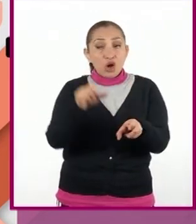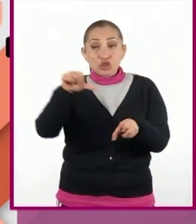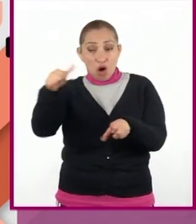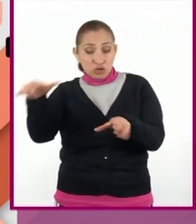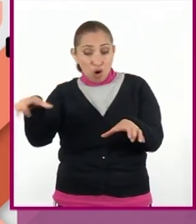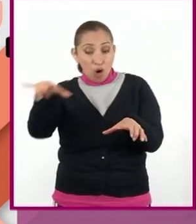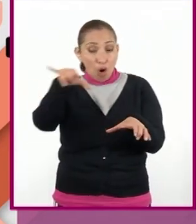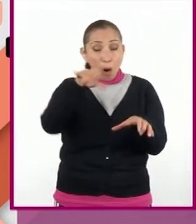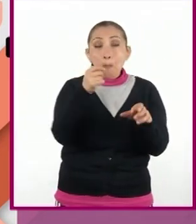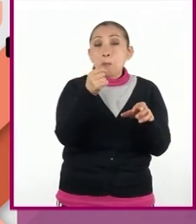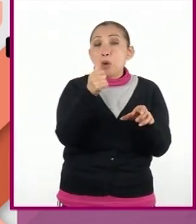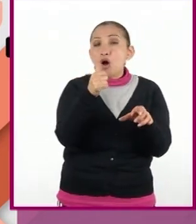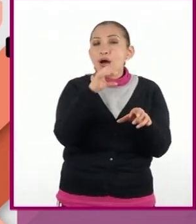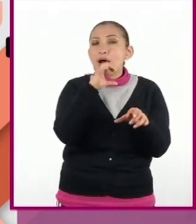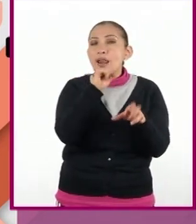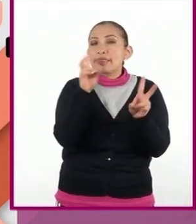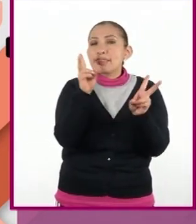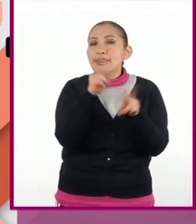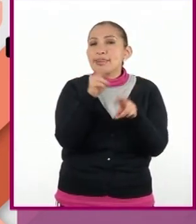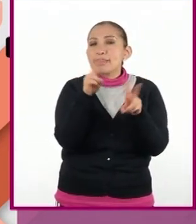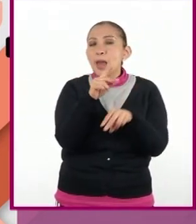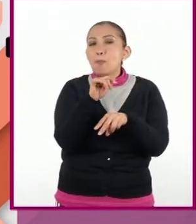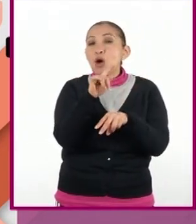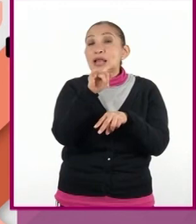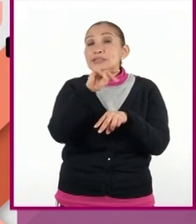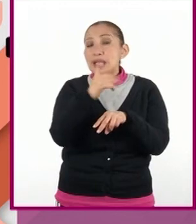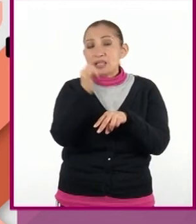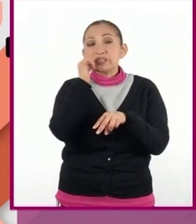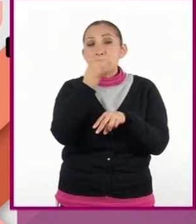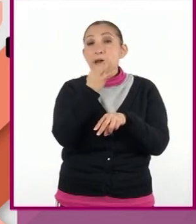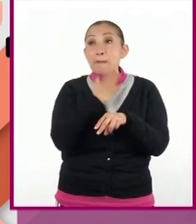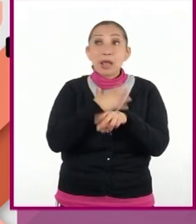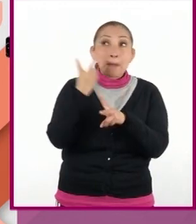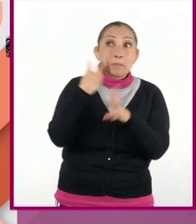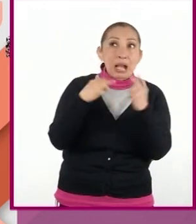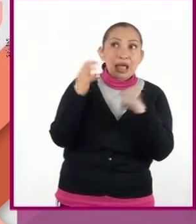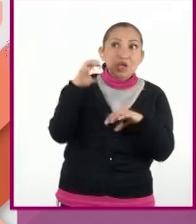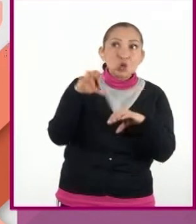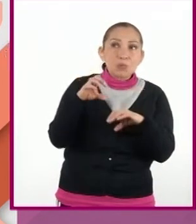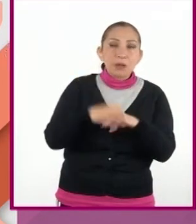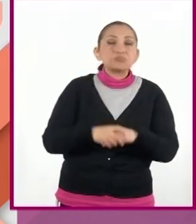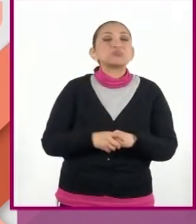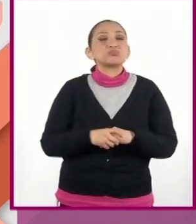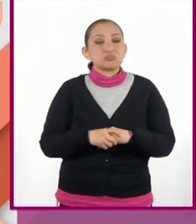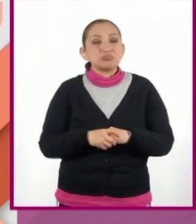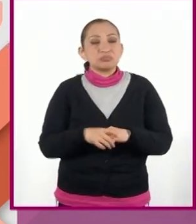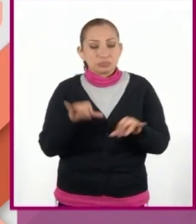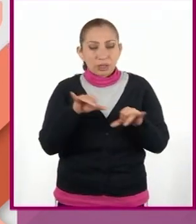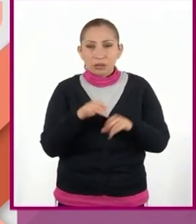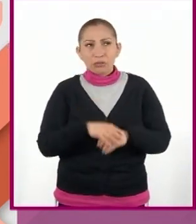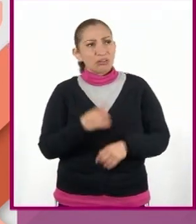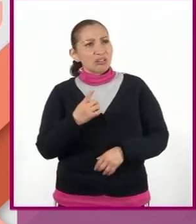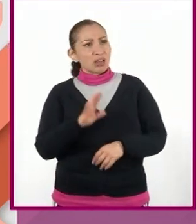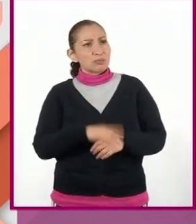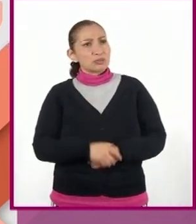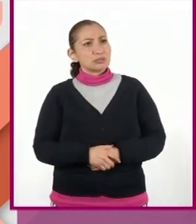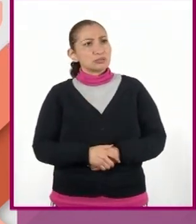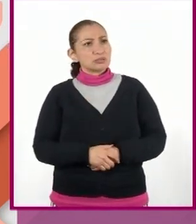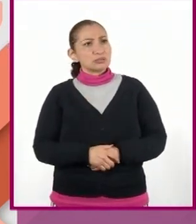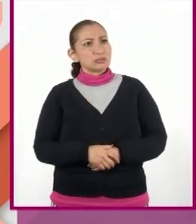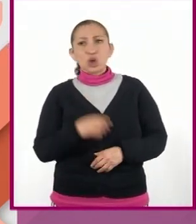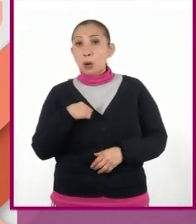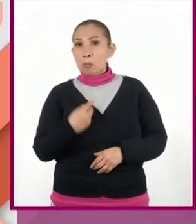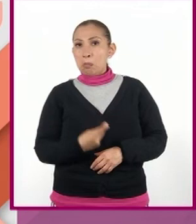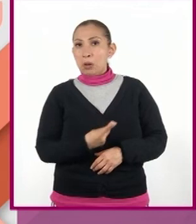otro, con un poco de cálido viento puelche, que siempre avisa la llegada de la lluvia. ¿Y qué más? Mi